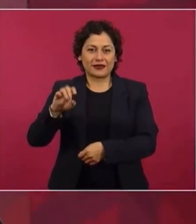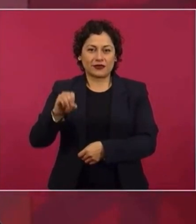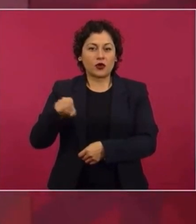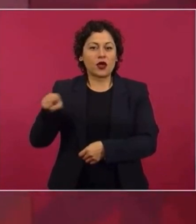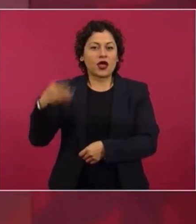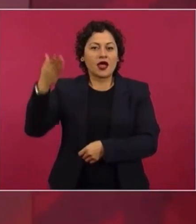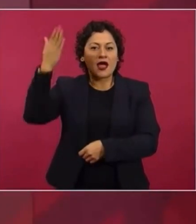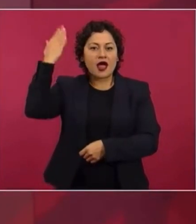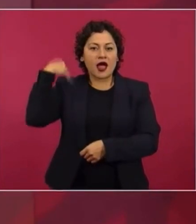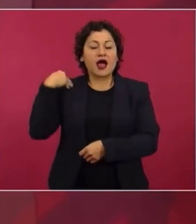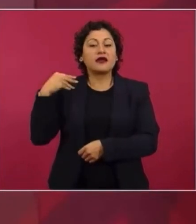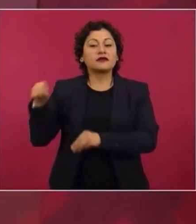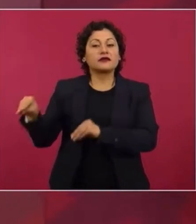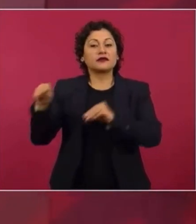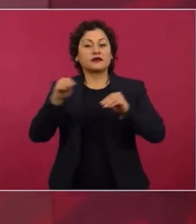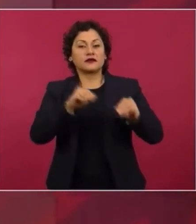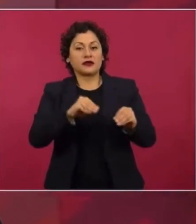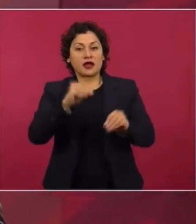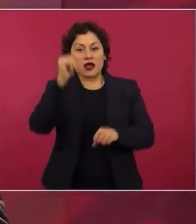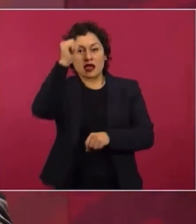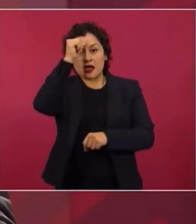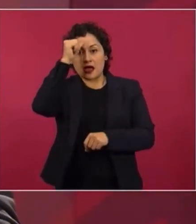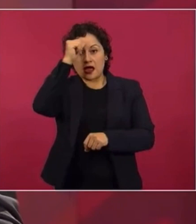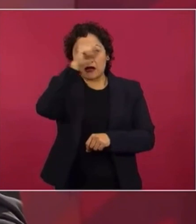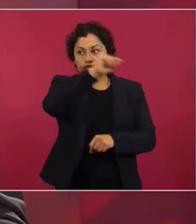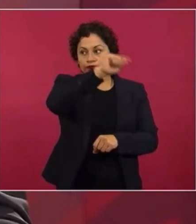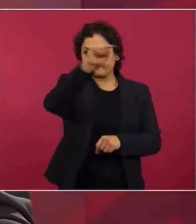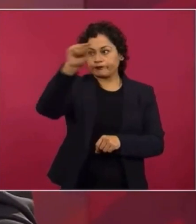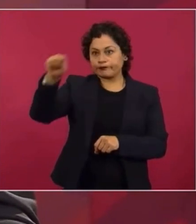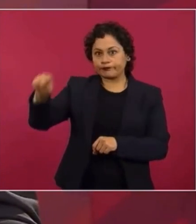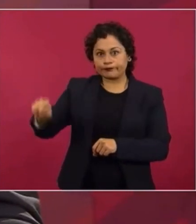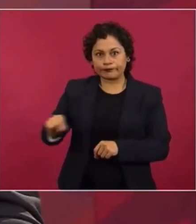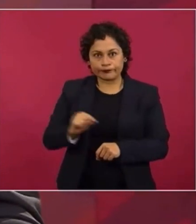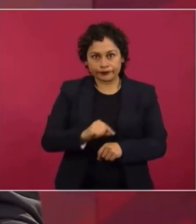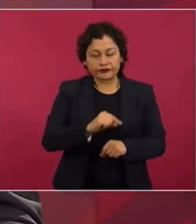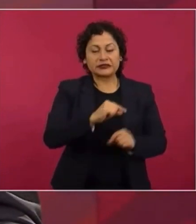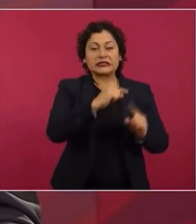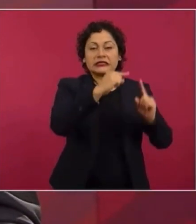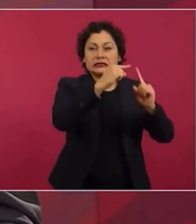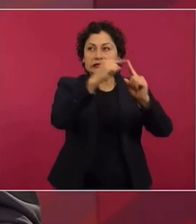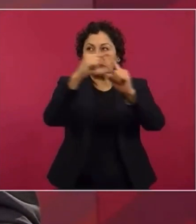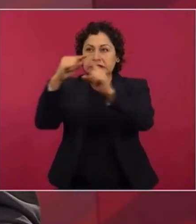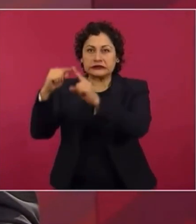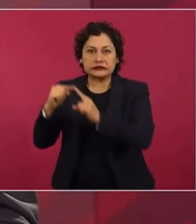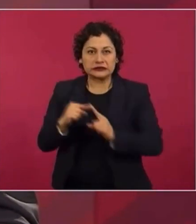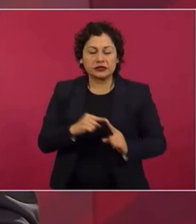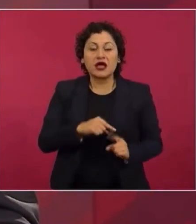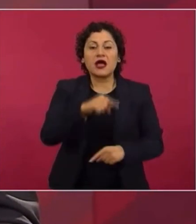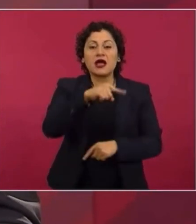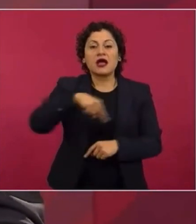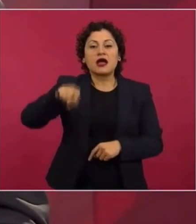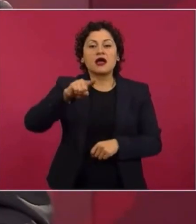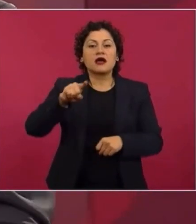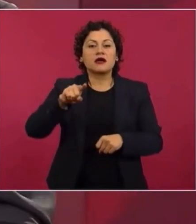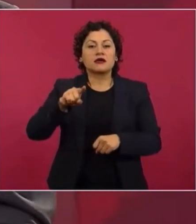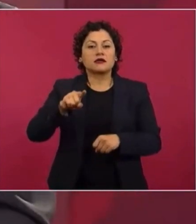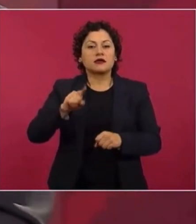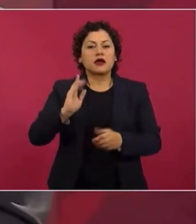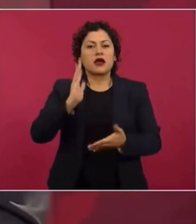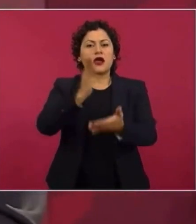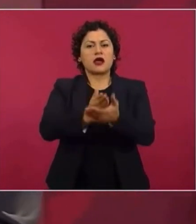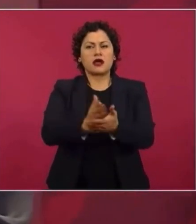monasterios porque los monjes se pasaban mucho